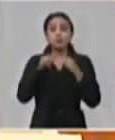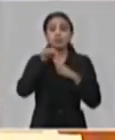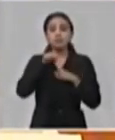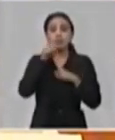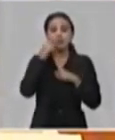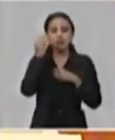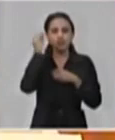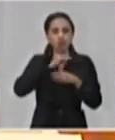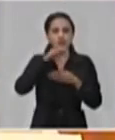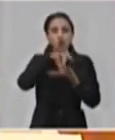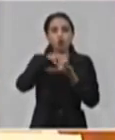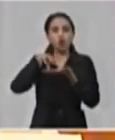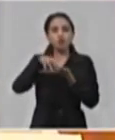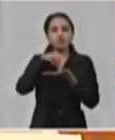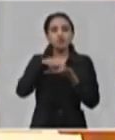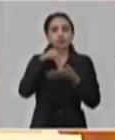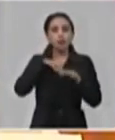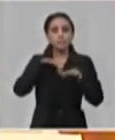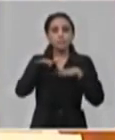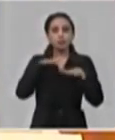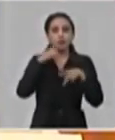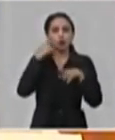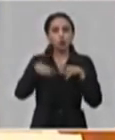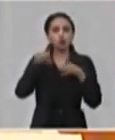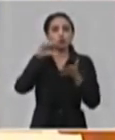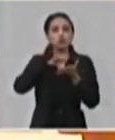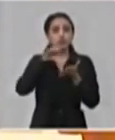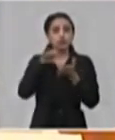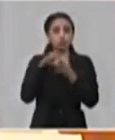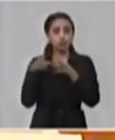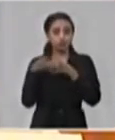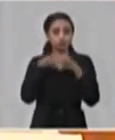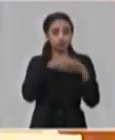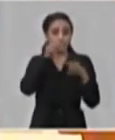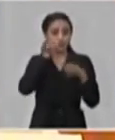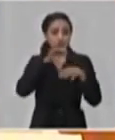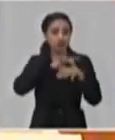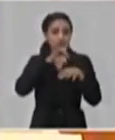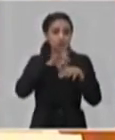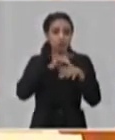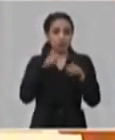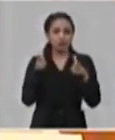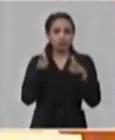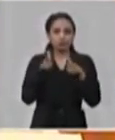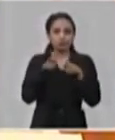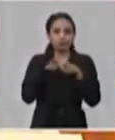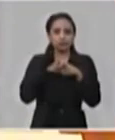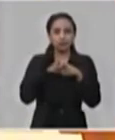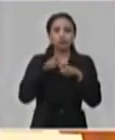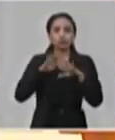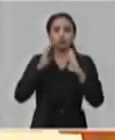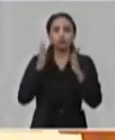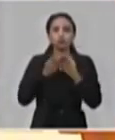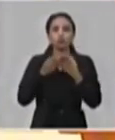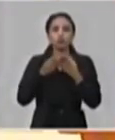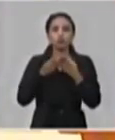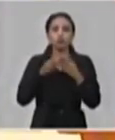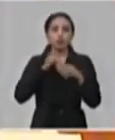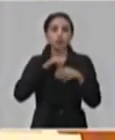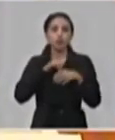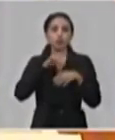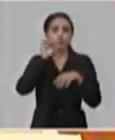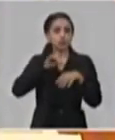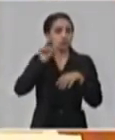localizando y preparando otros centros de aislamiento para reducir al mínimo todo tipo de